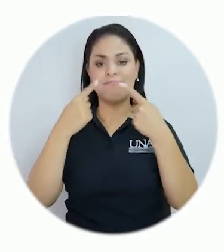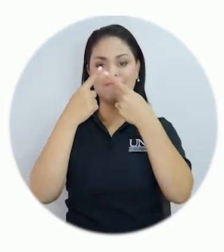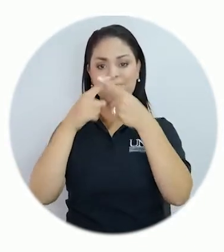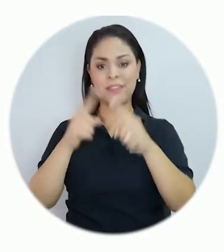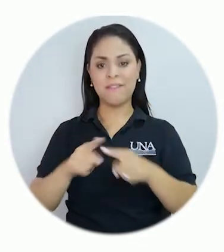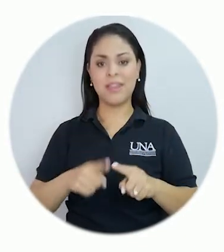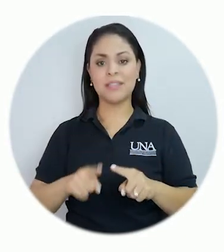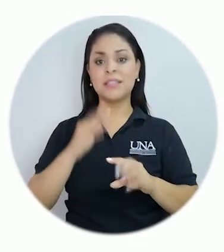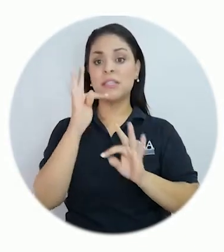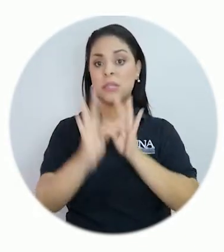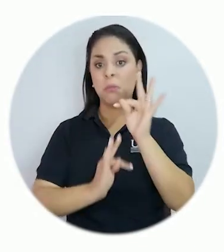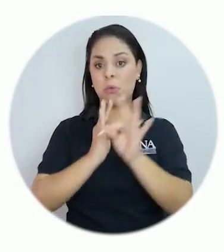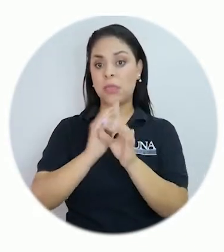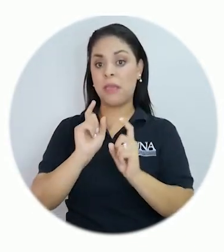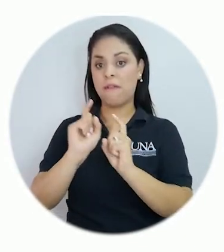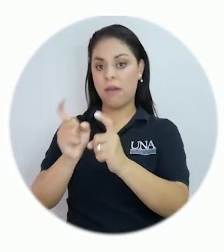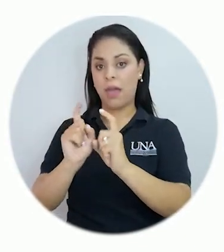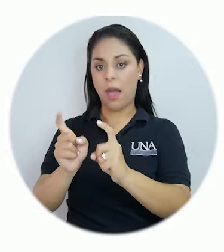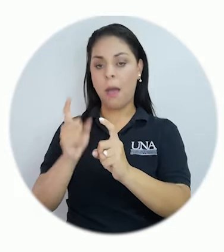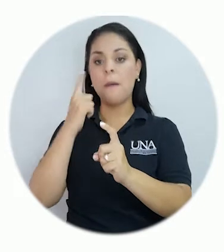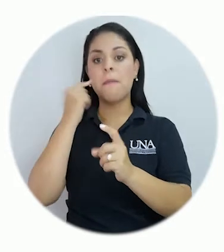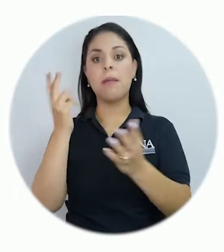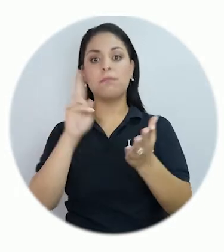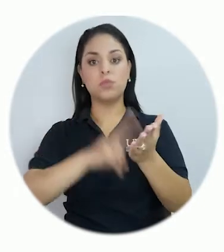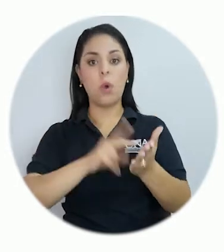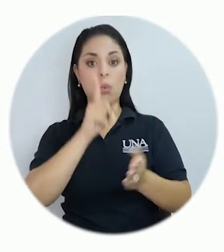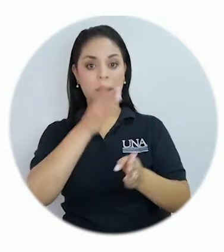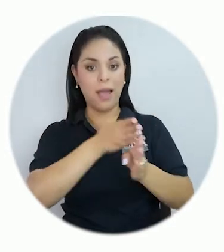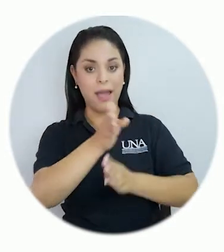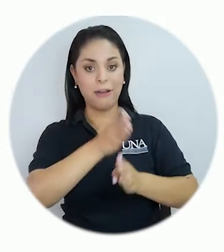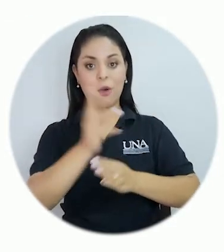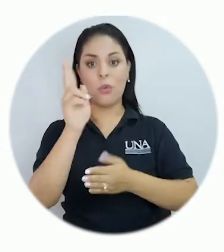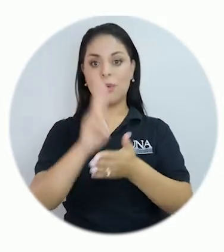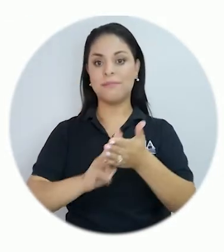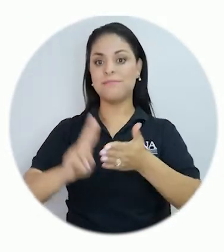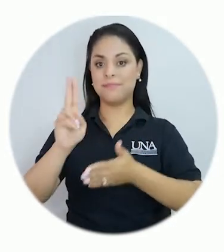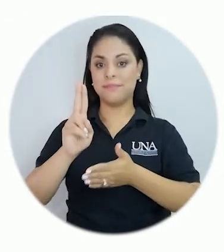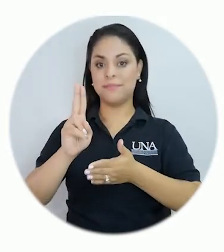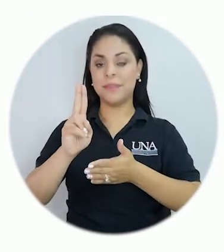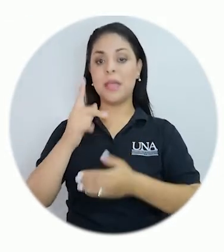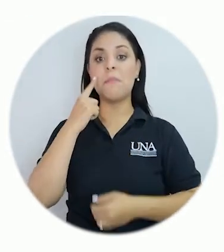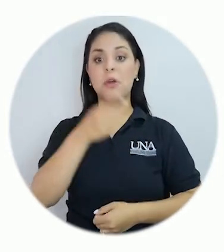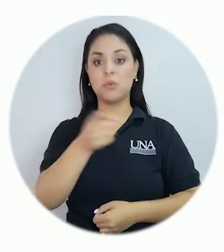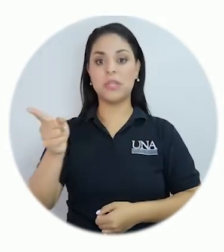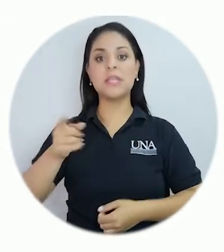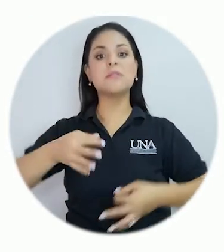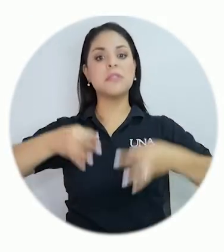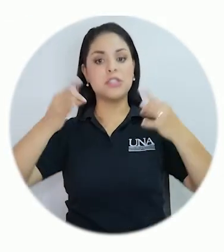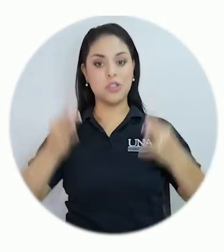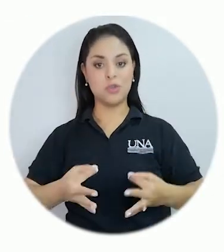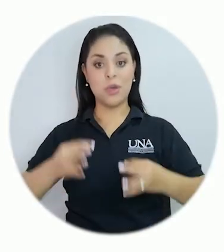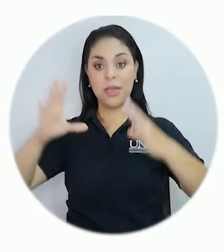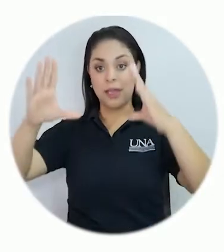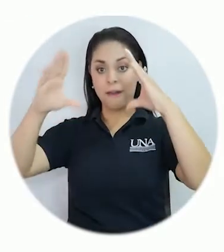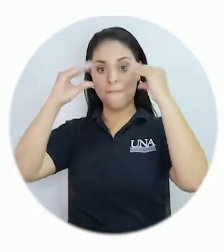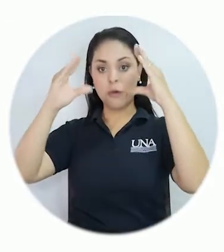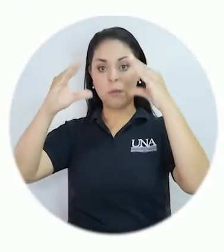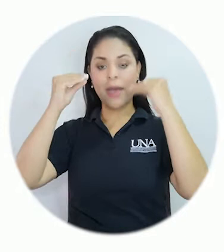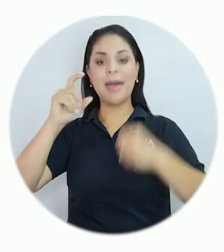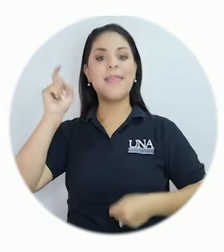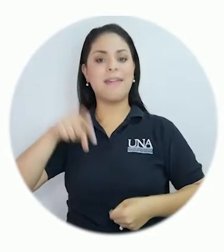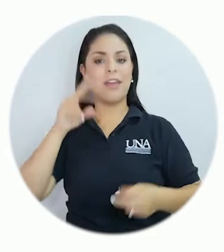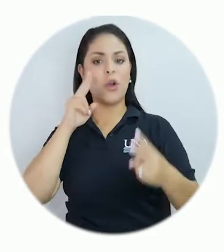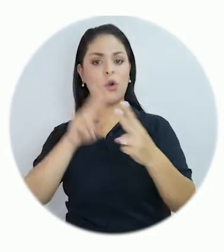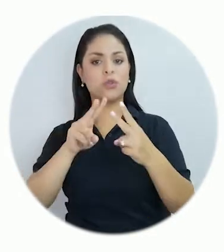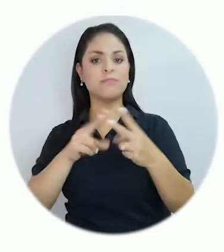de diferentes tipos de becas para cursar una carrera universitaria y para tomar una decisión informada debes